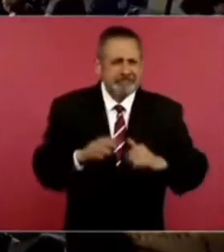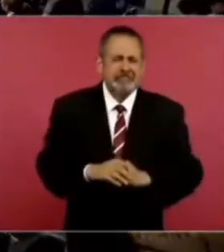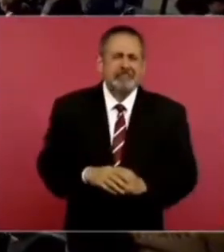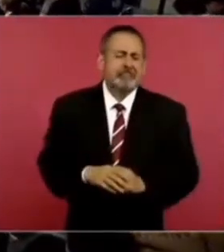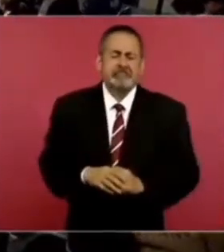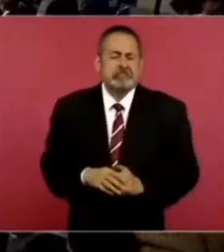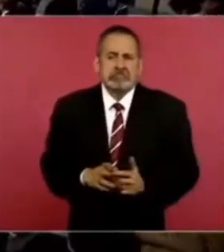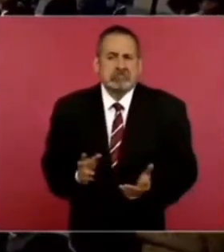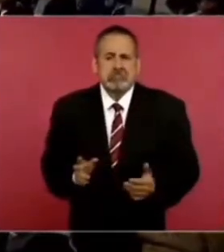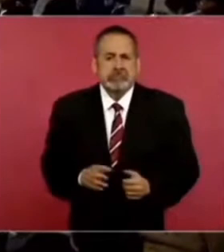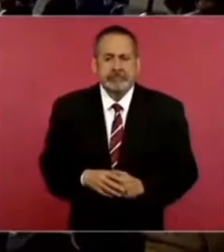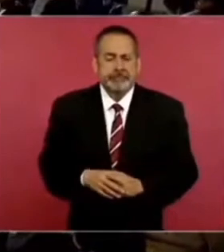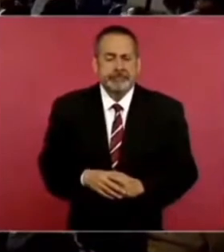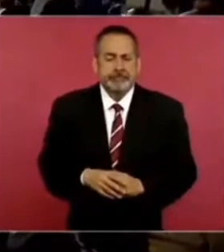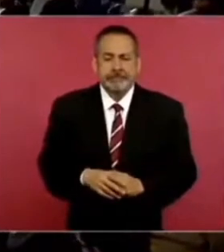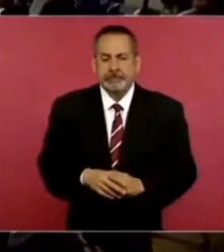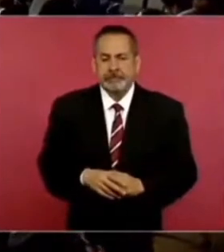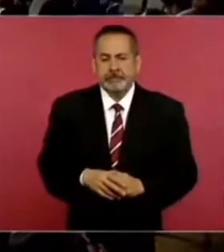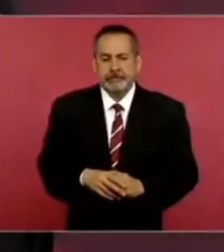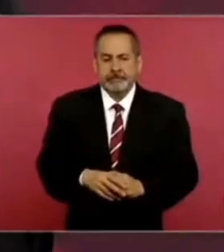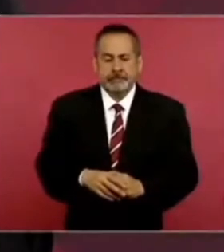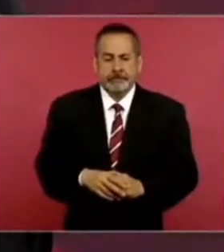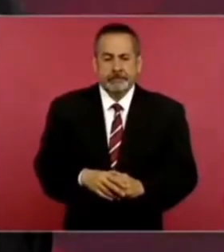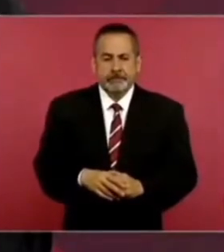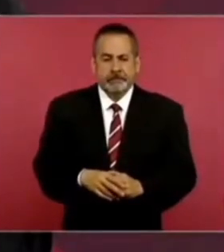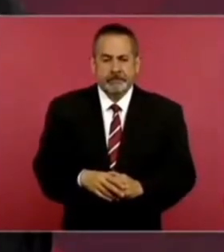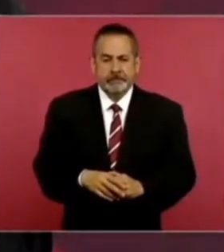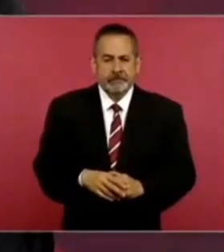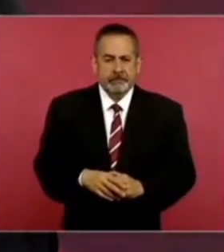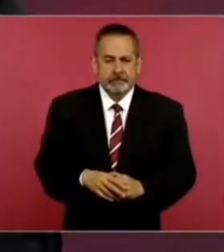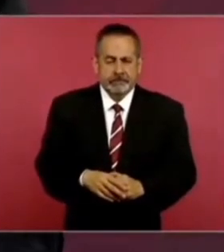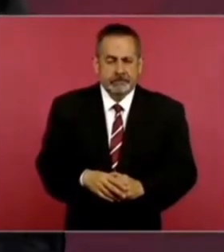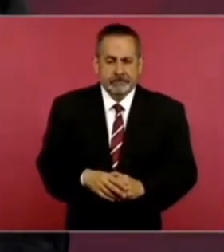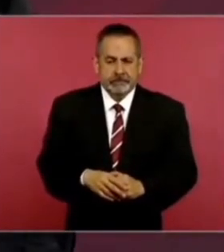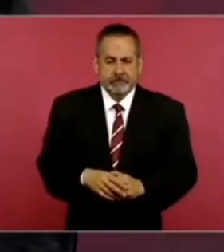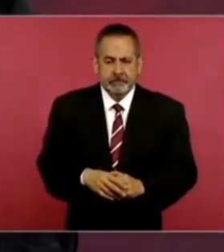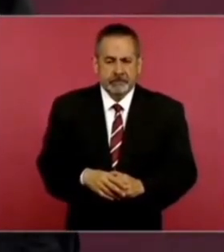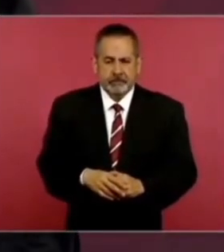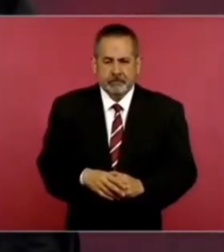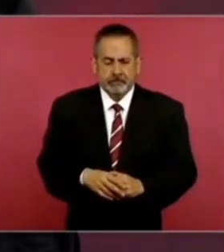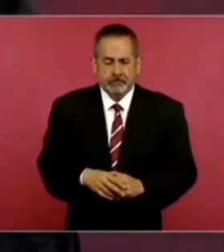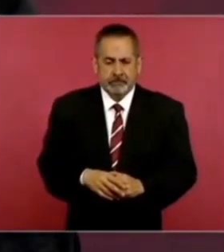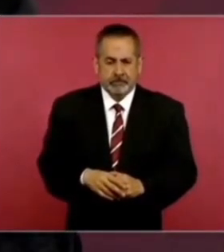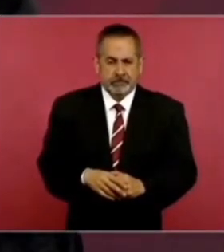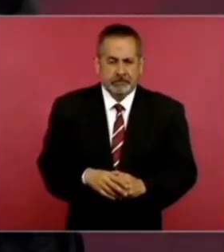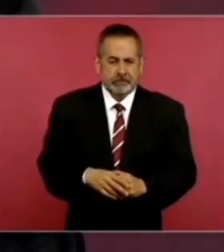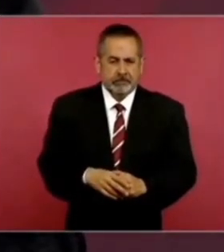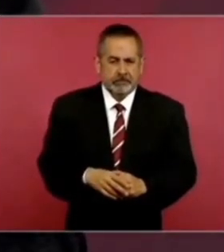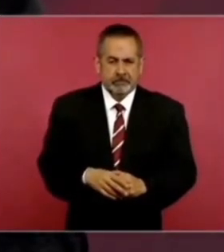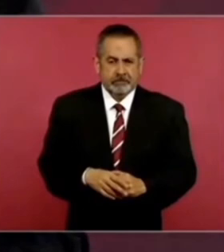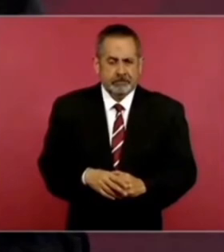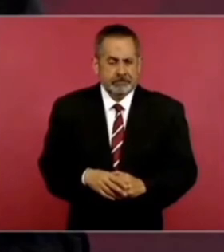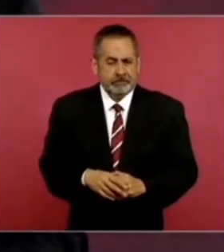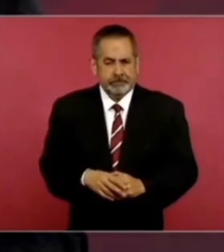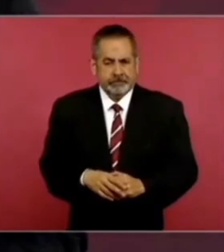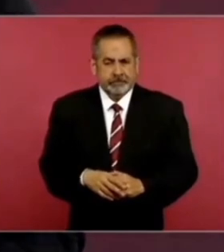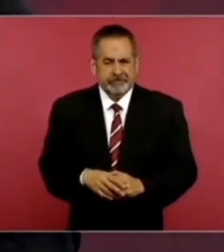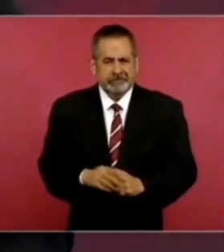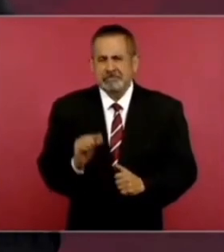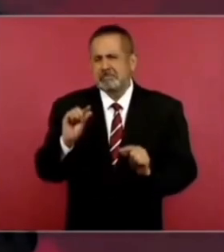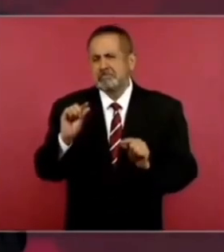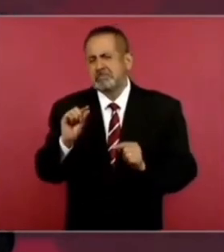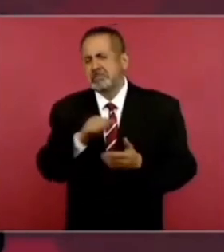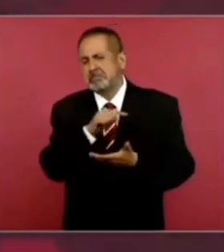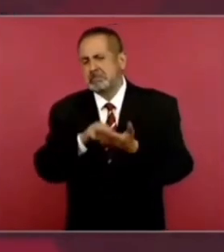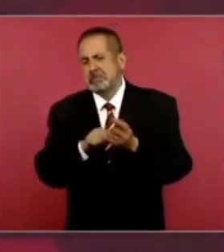muy pequeños